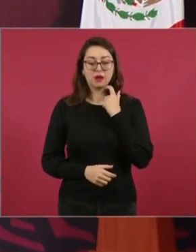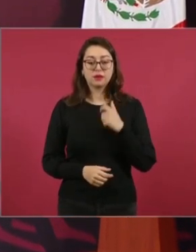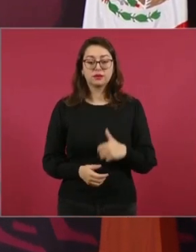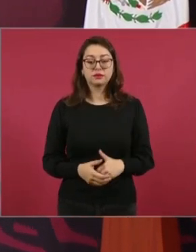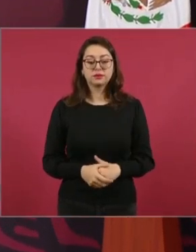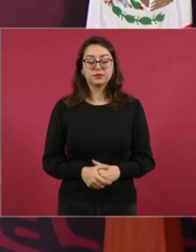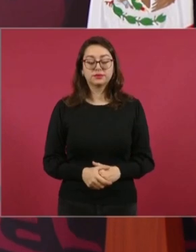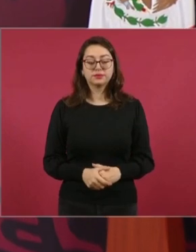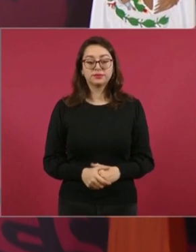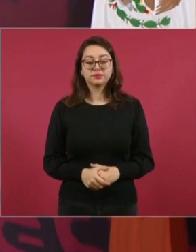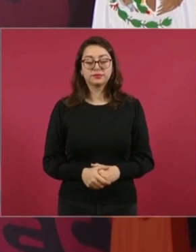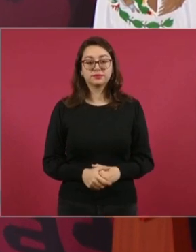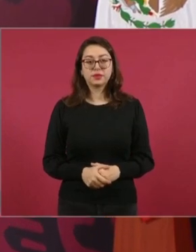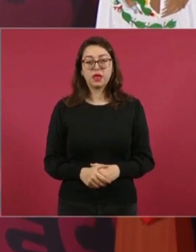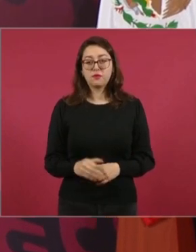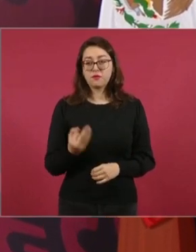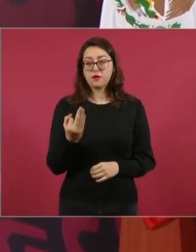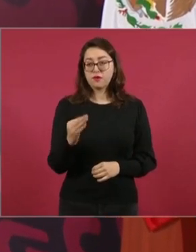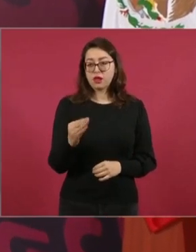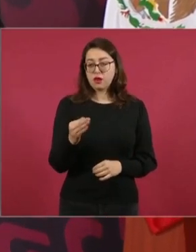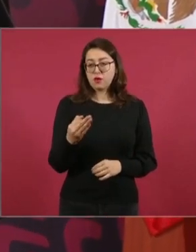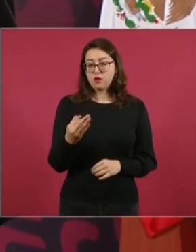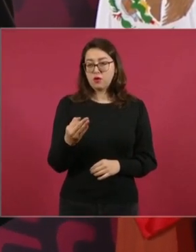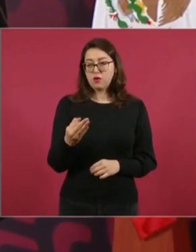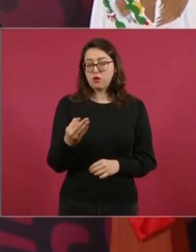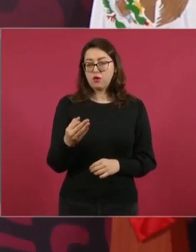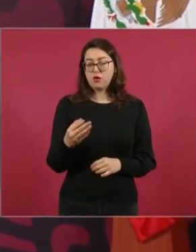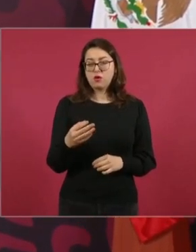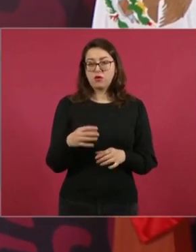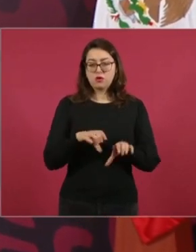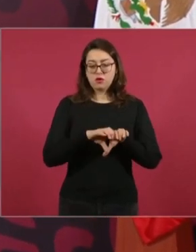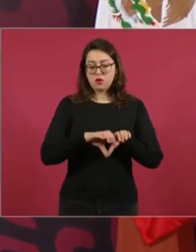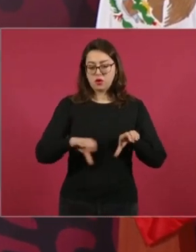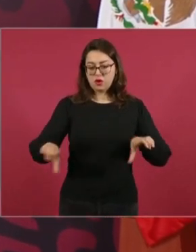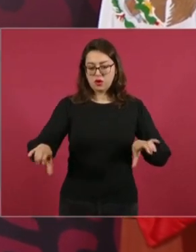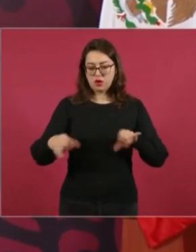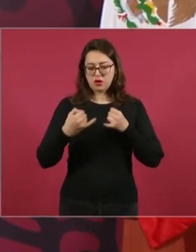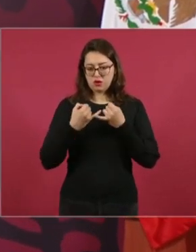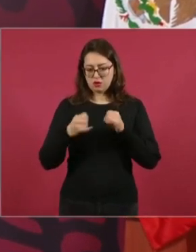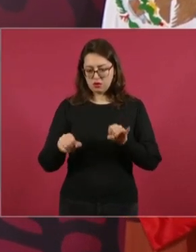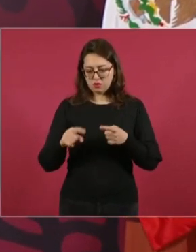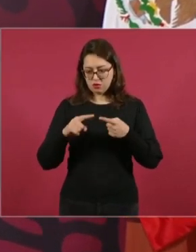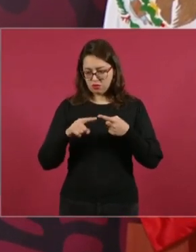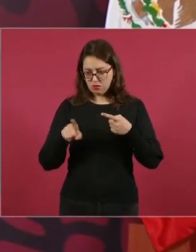también en el acueducto de Concordia,